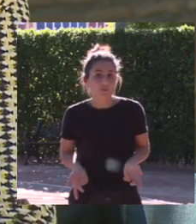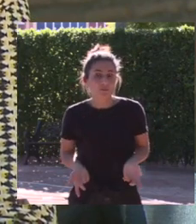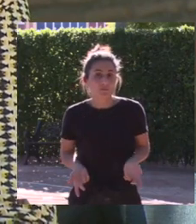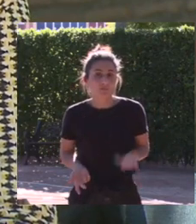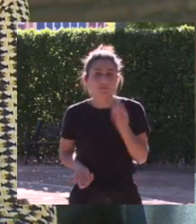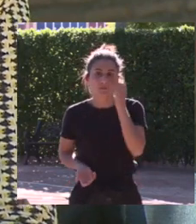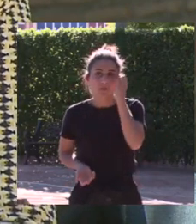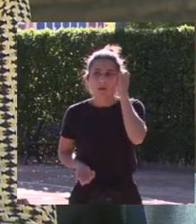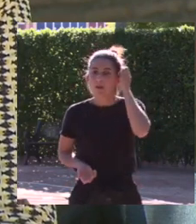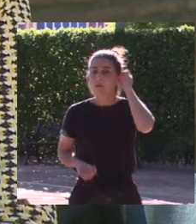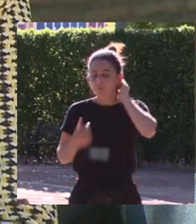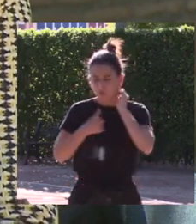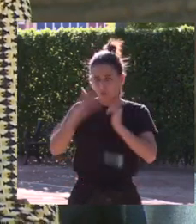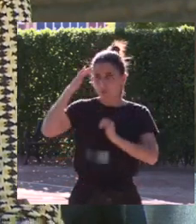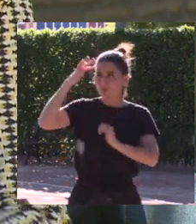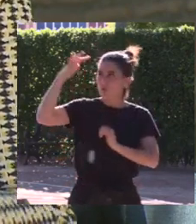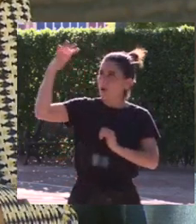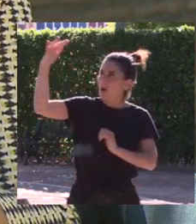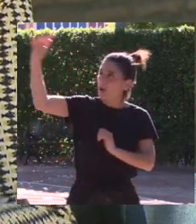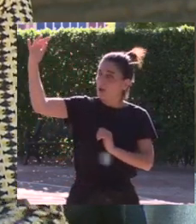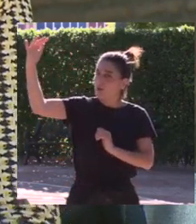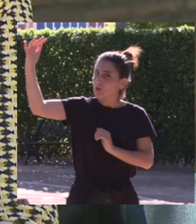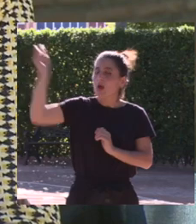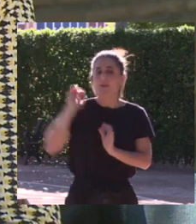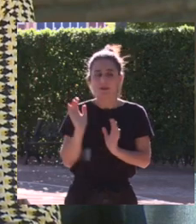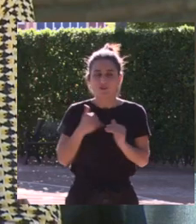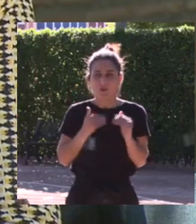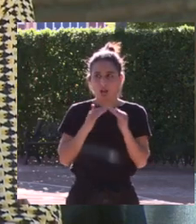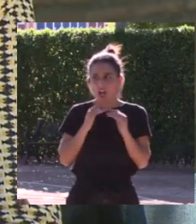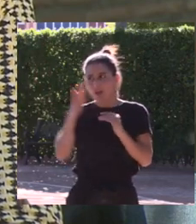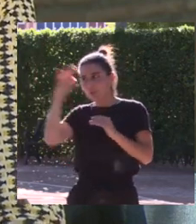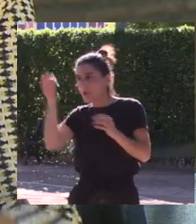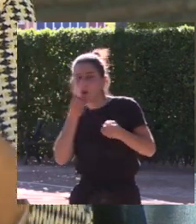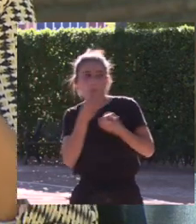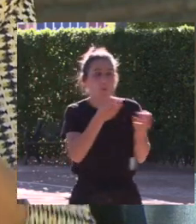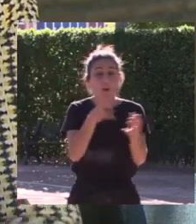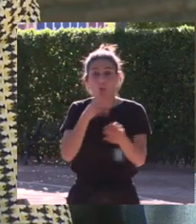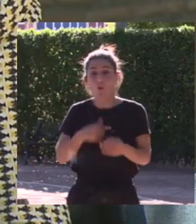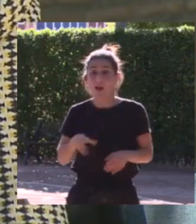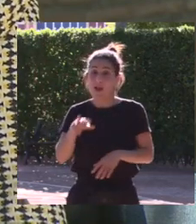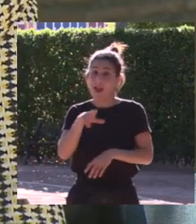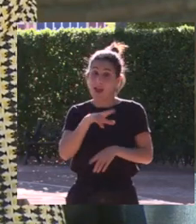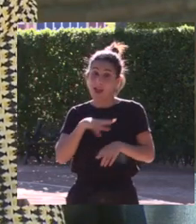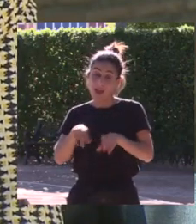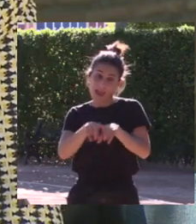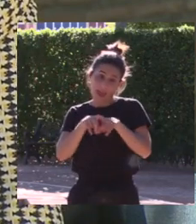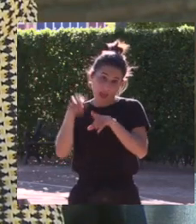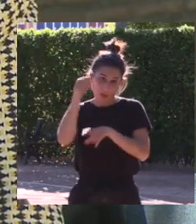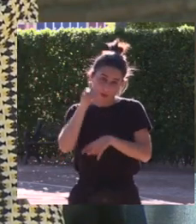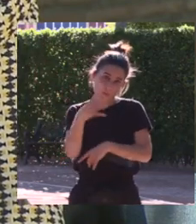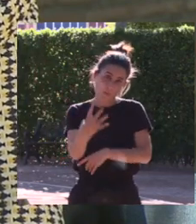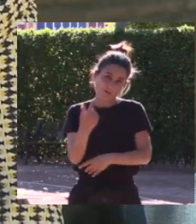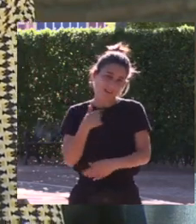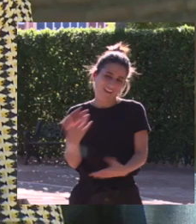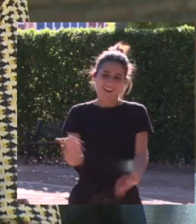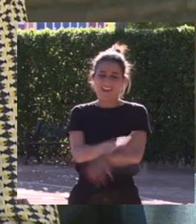yo tenía mi sueño no lo compartía mucho en casa porque claro con cuatro hermanos te puedes imaginar las risas que habríamos